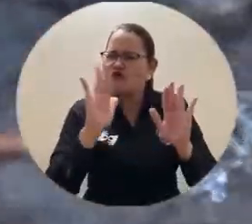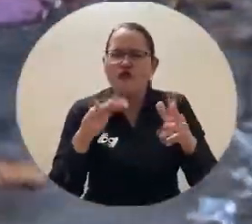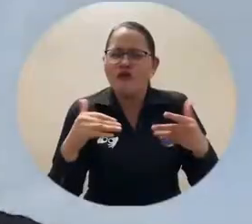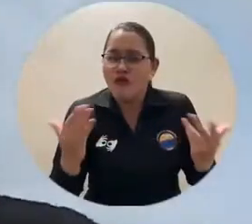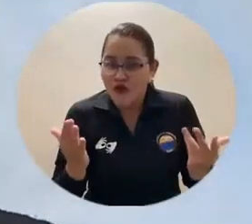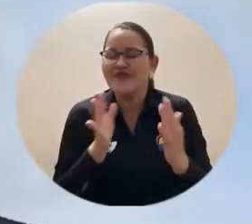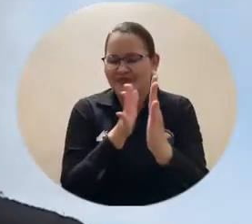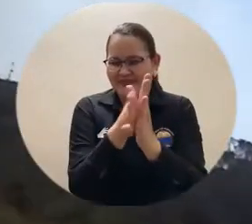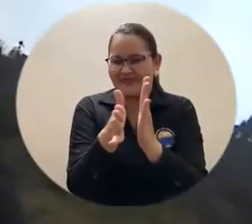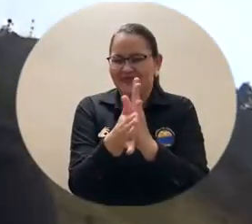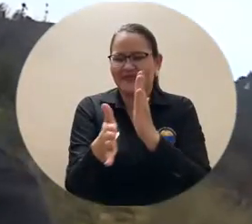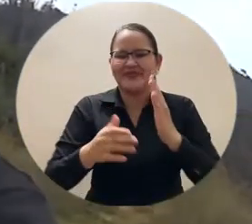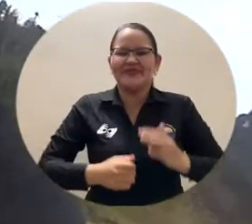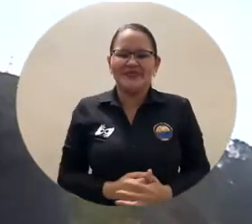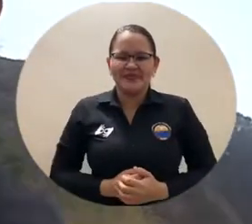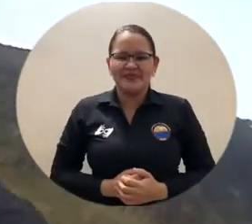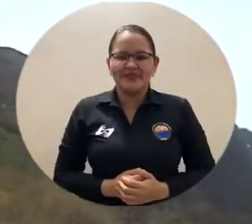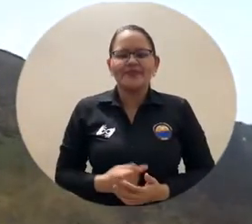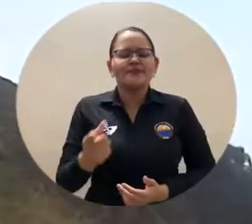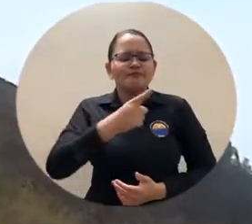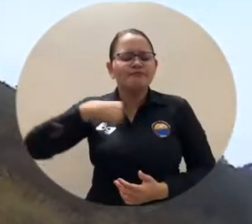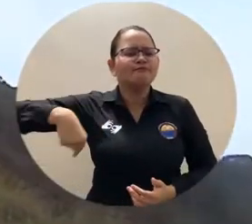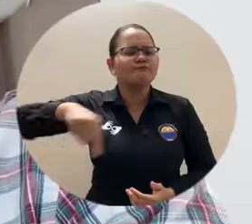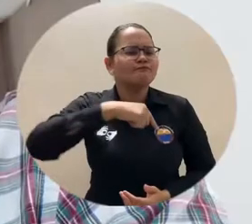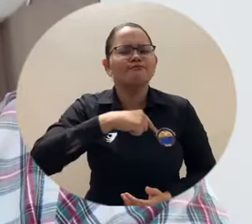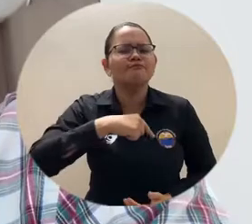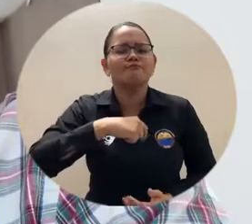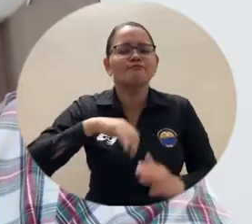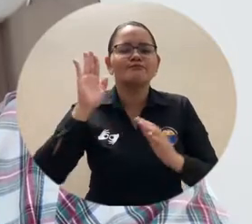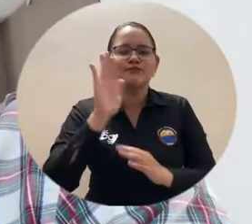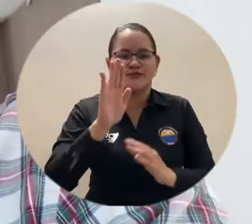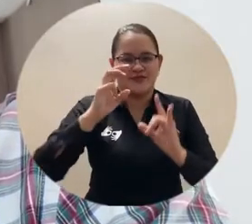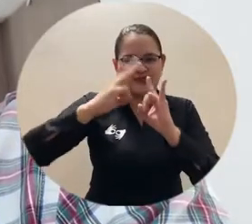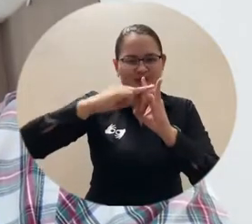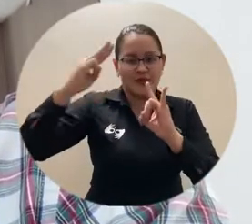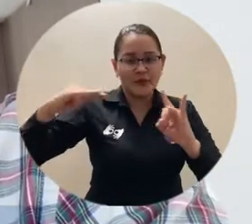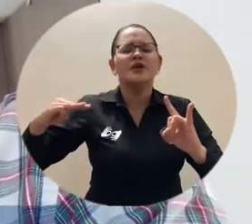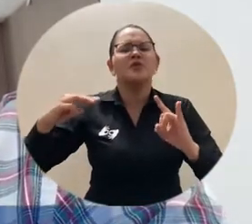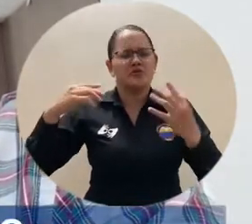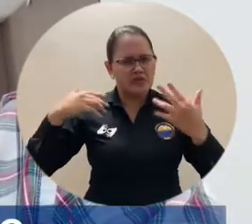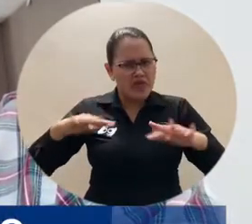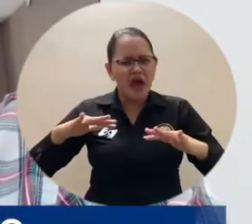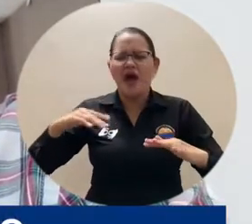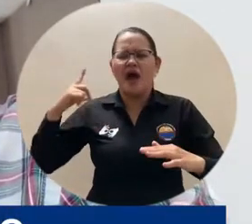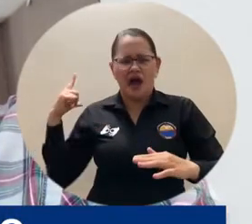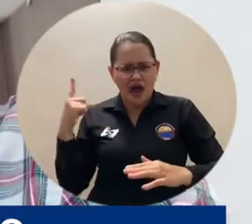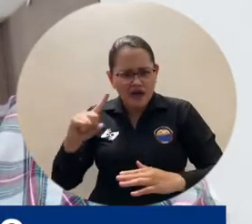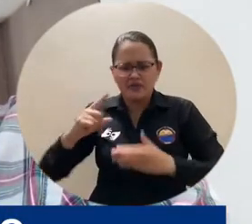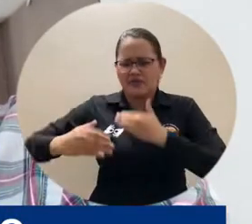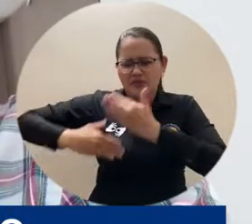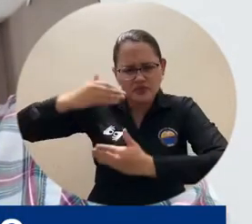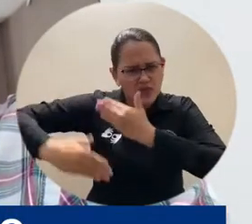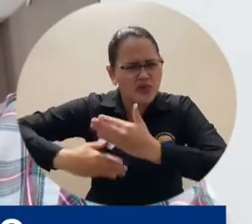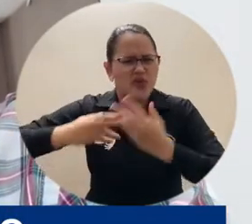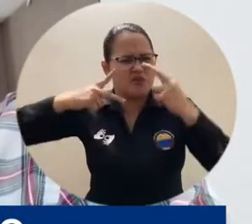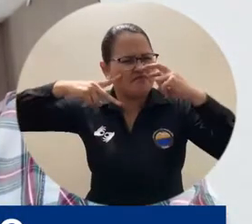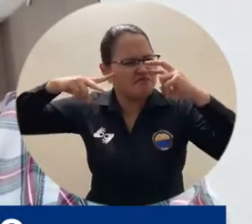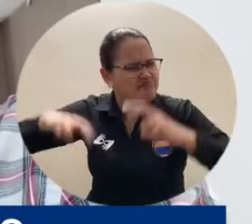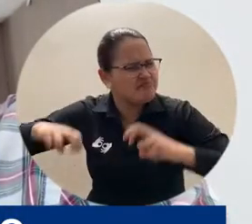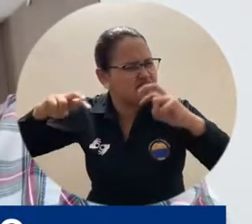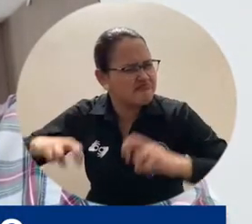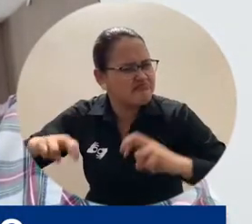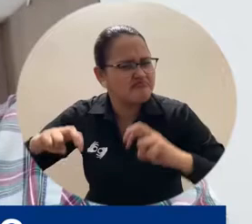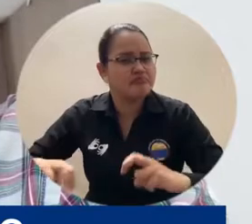Nosotros en la Universidad del Magdalena llevamos un proceso investigativo ya de varios años, ya tenemos alrededor de